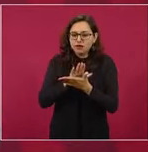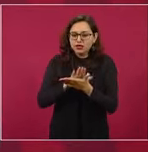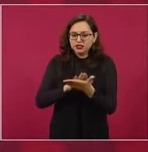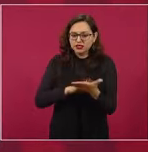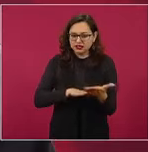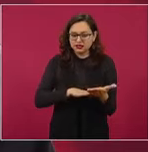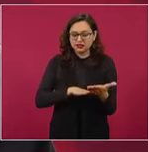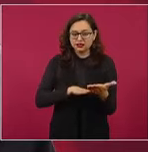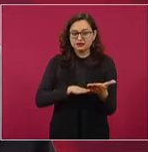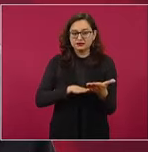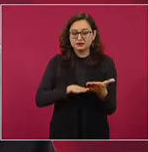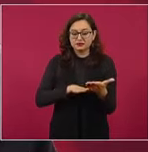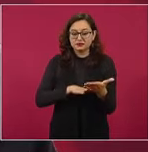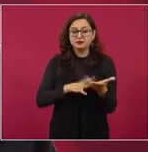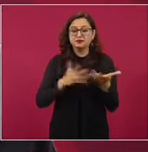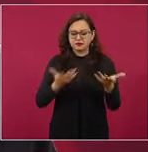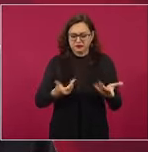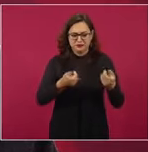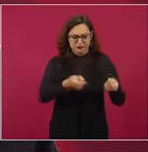a Dios